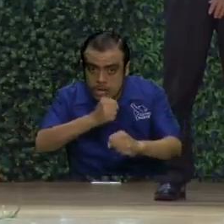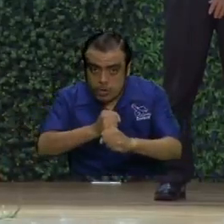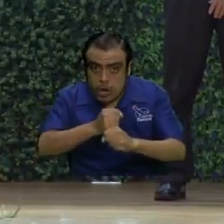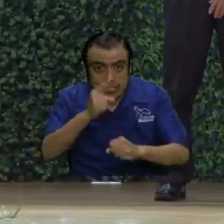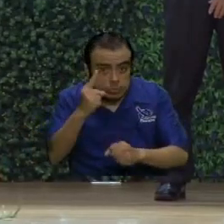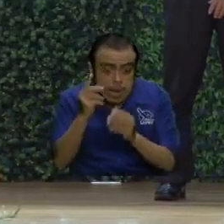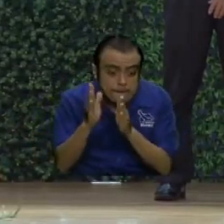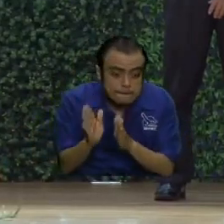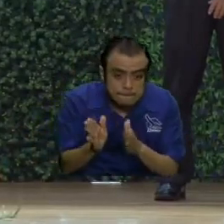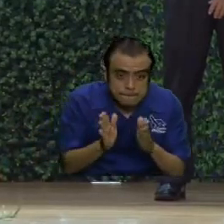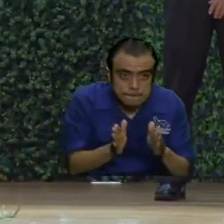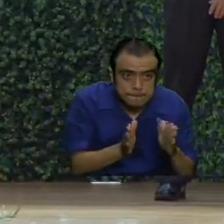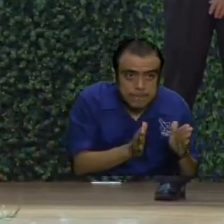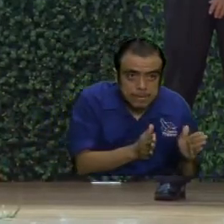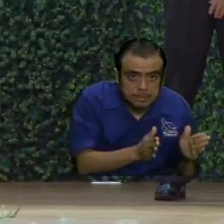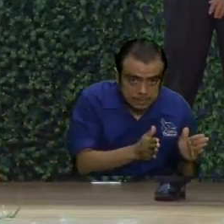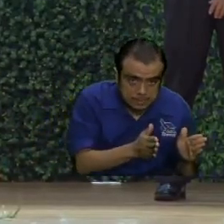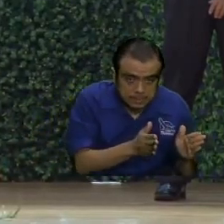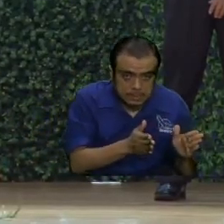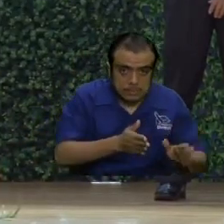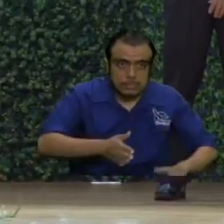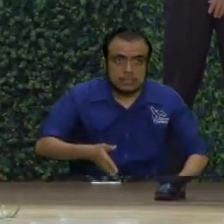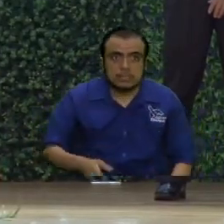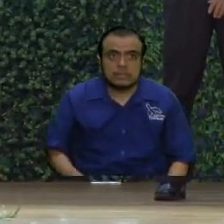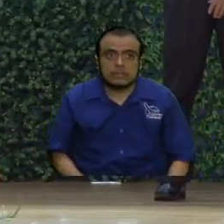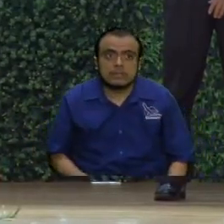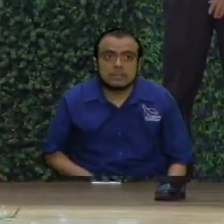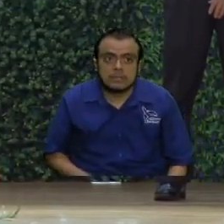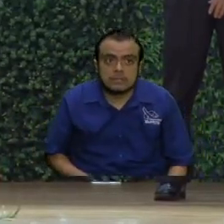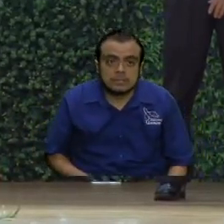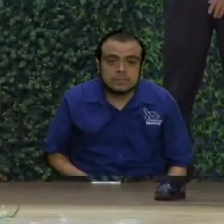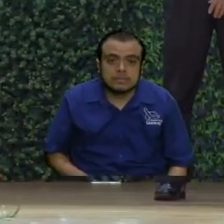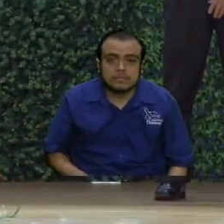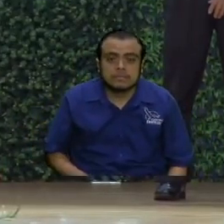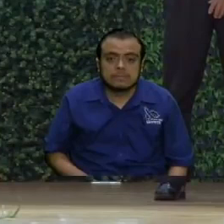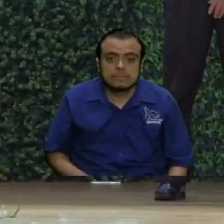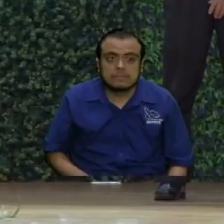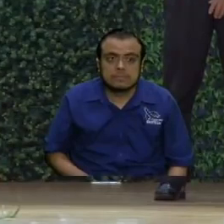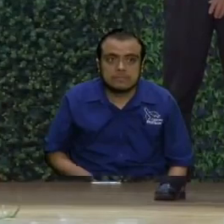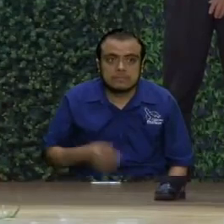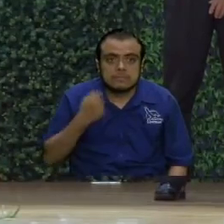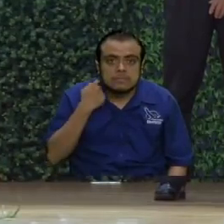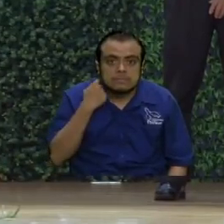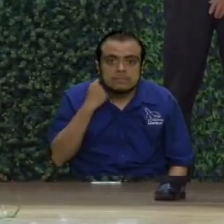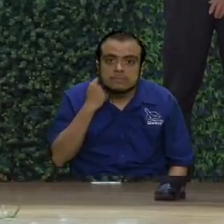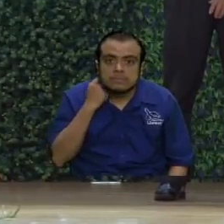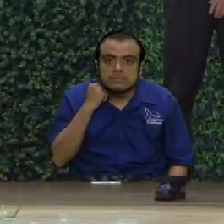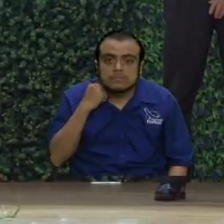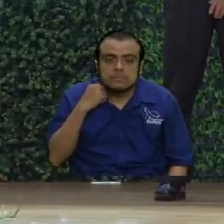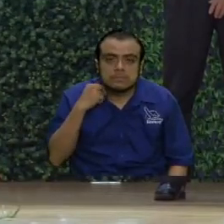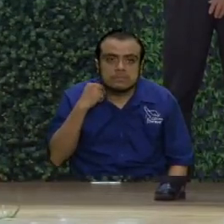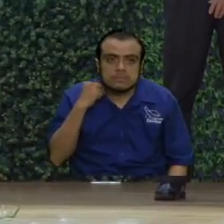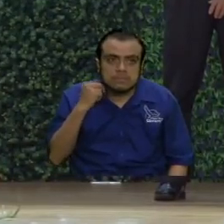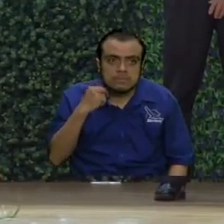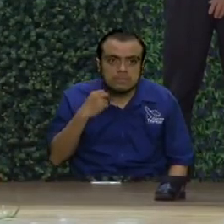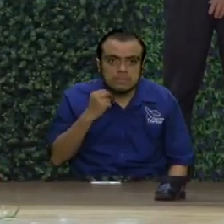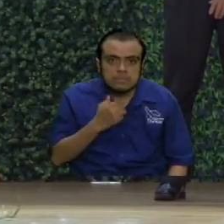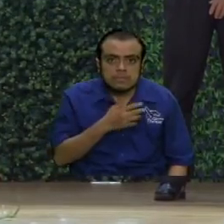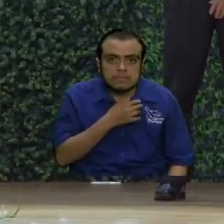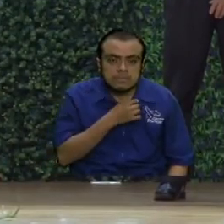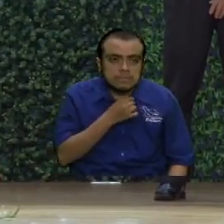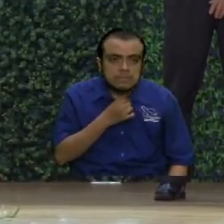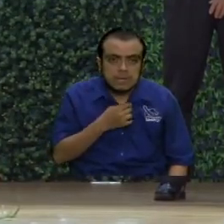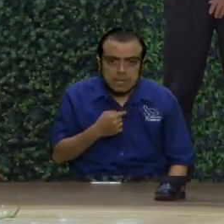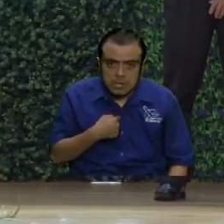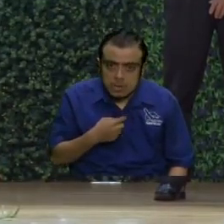preparación no se va a llamar el año de la preparación porque ya tuvimos un año de preparación pero es un año de preparación yo